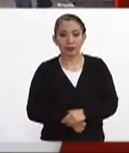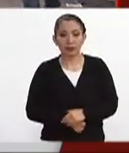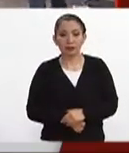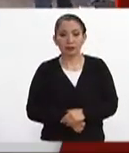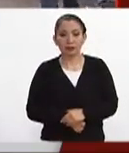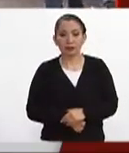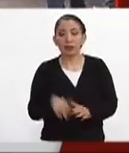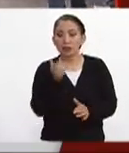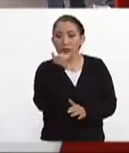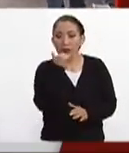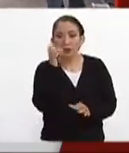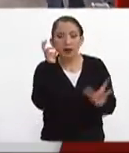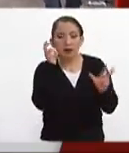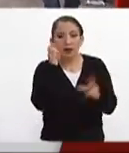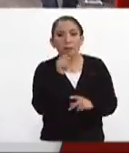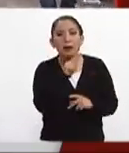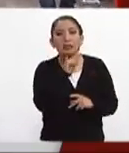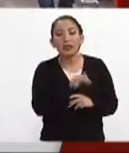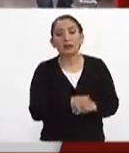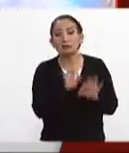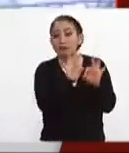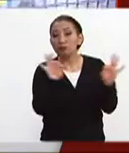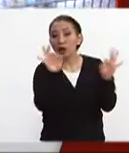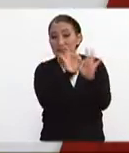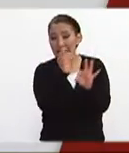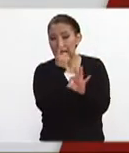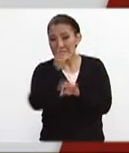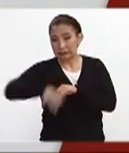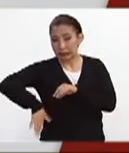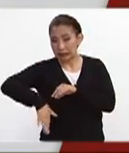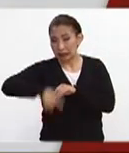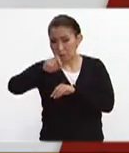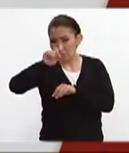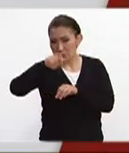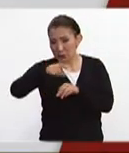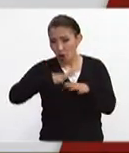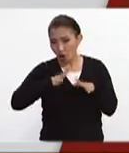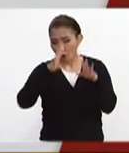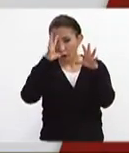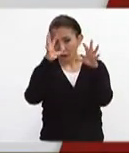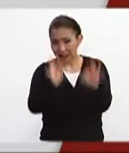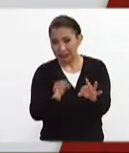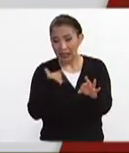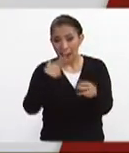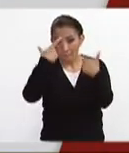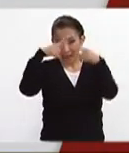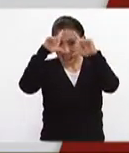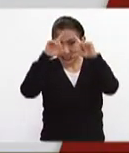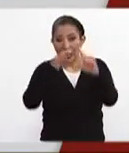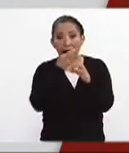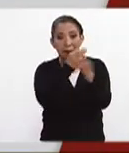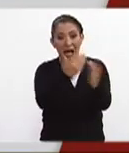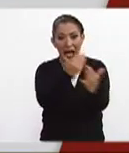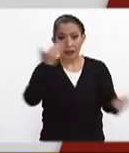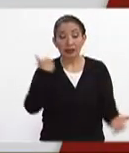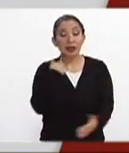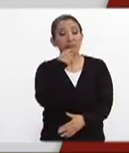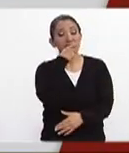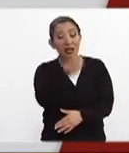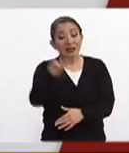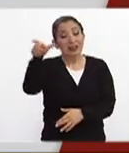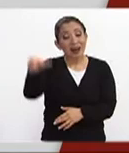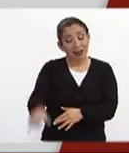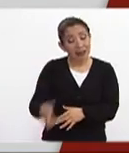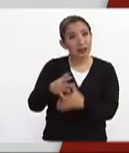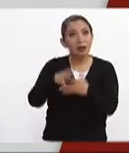están trabajando si te escucho lo importante como tú mencionas es este dato oficial que dio la Marina y que también habla de